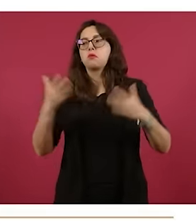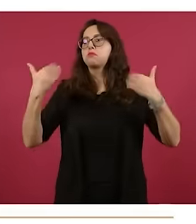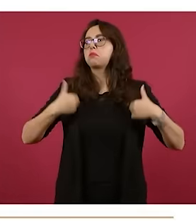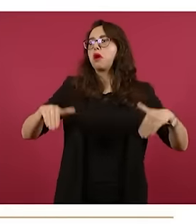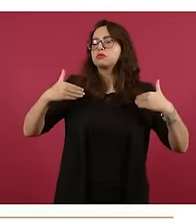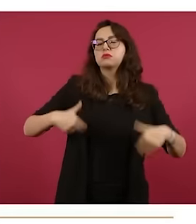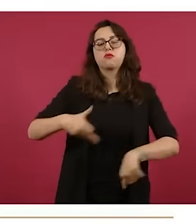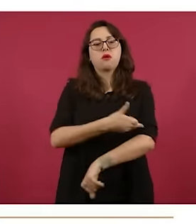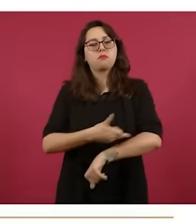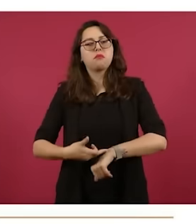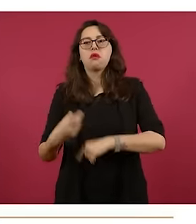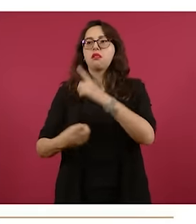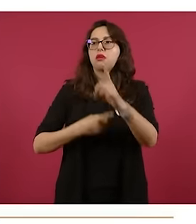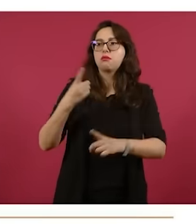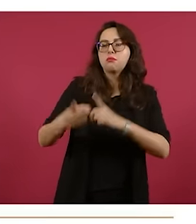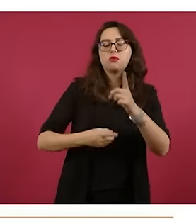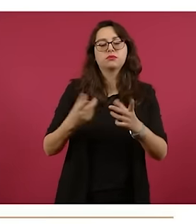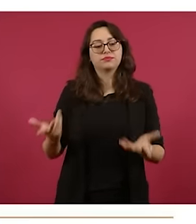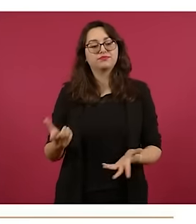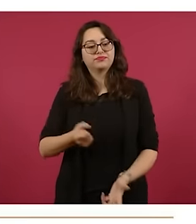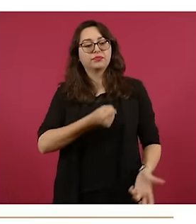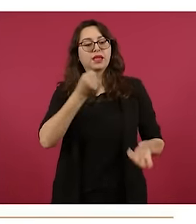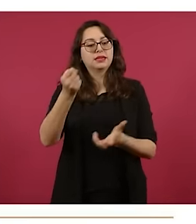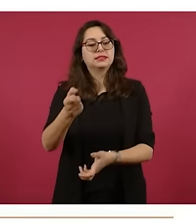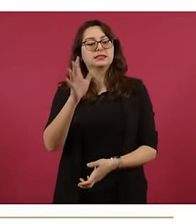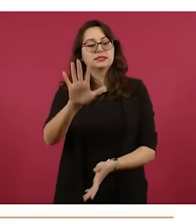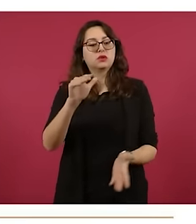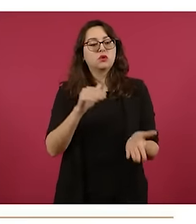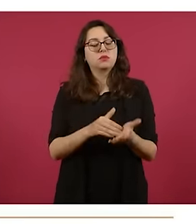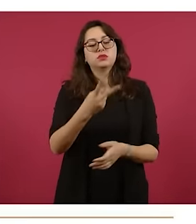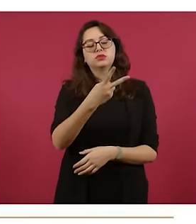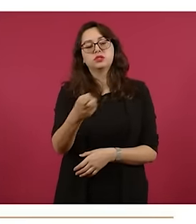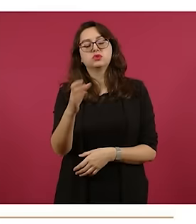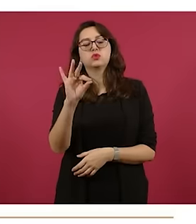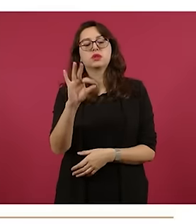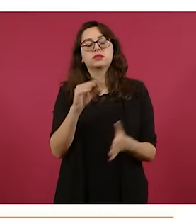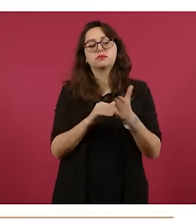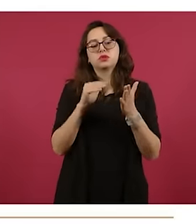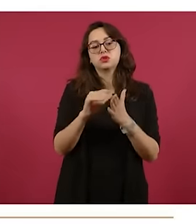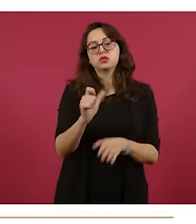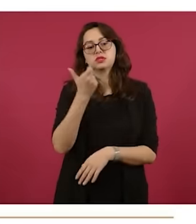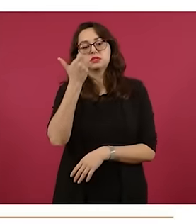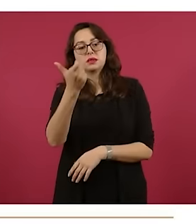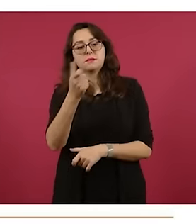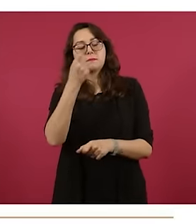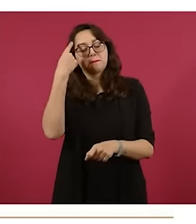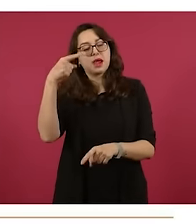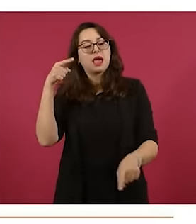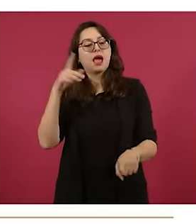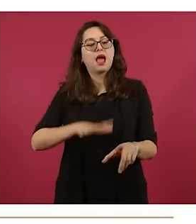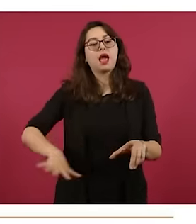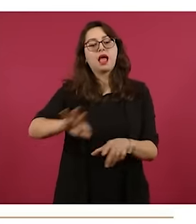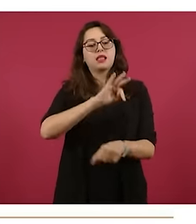Se invierten 5 mil 240 millones de pesos y se beneficiará a 12.5 millones de habitantes.